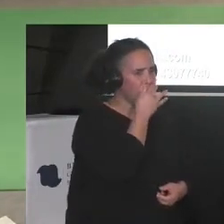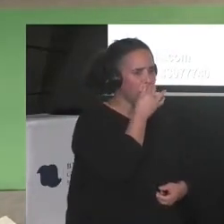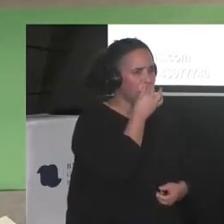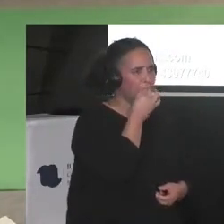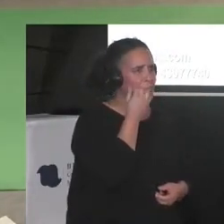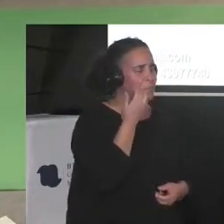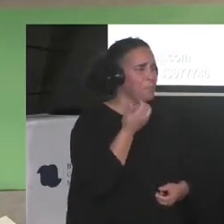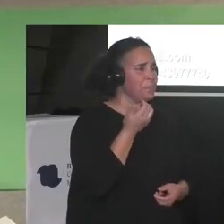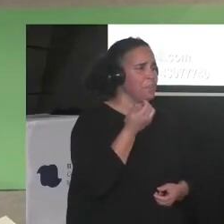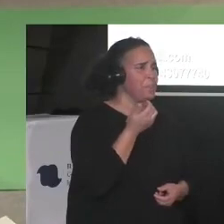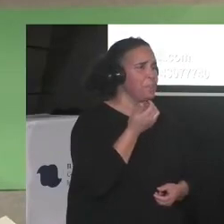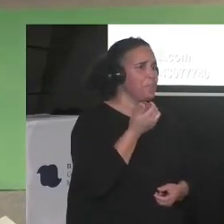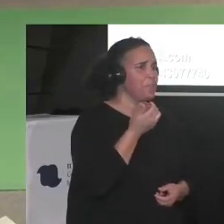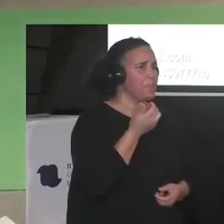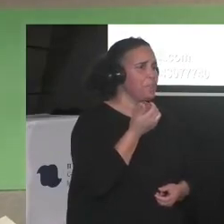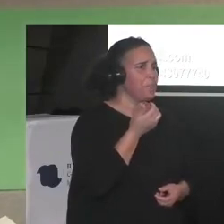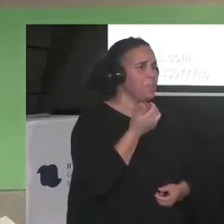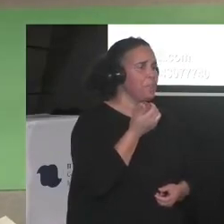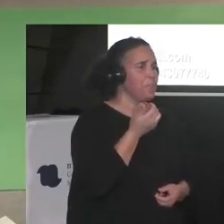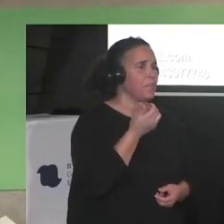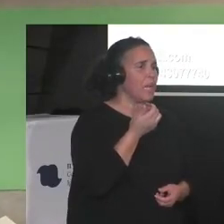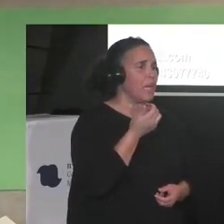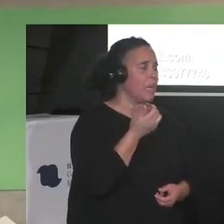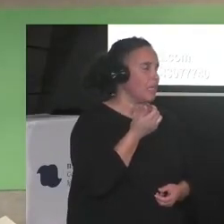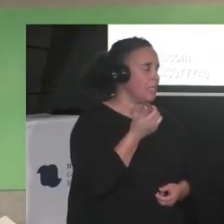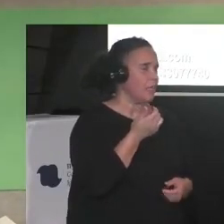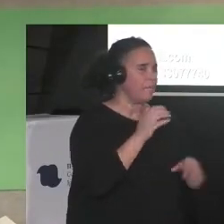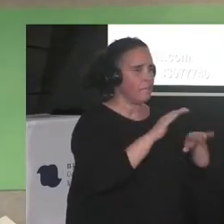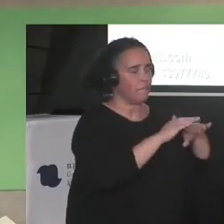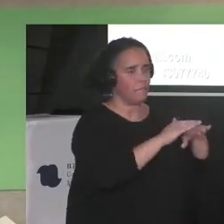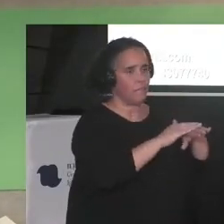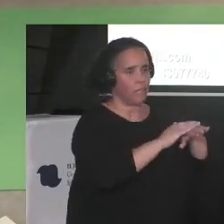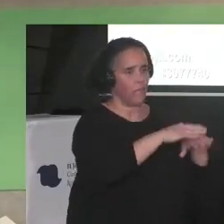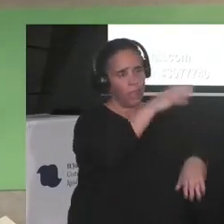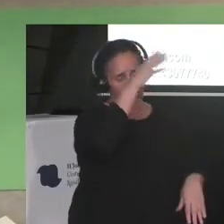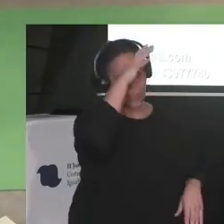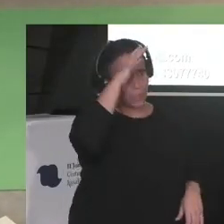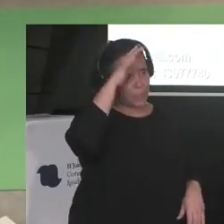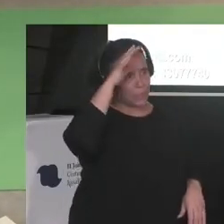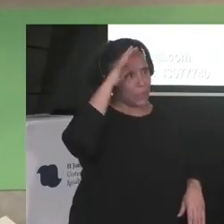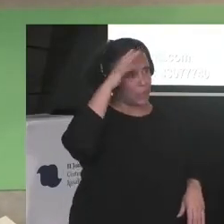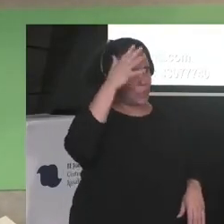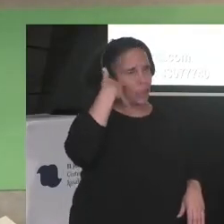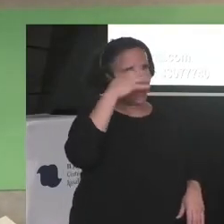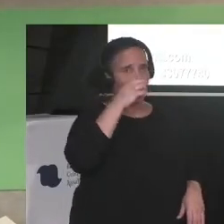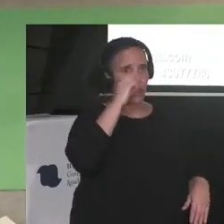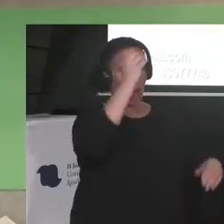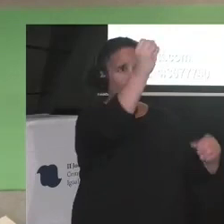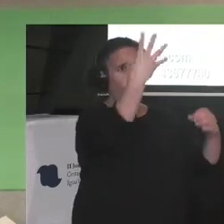La emancipación de las segundas, un momentón, tengo mucho calor, estas luces,